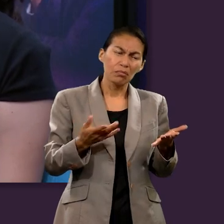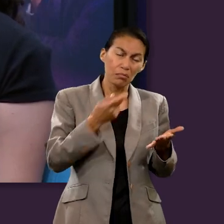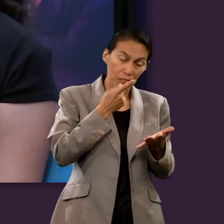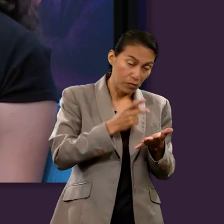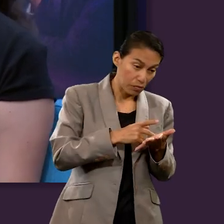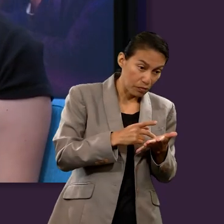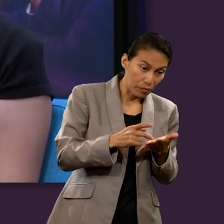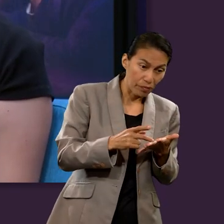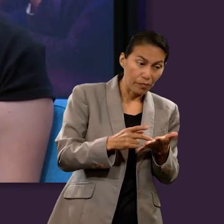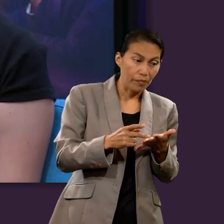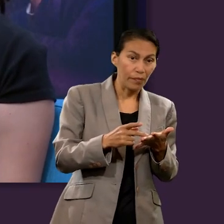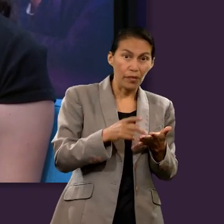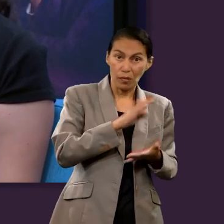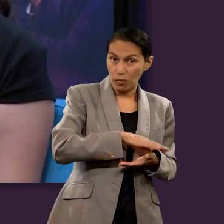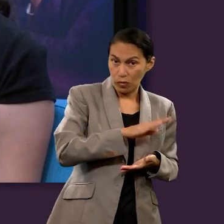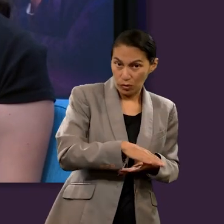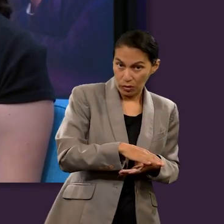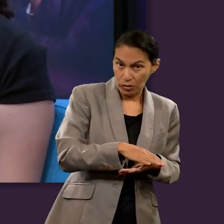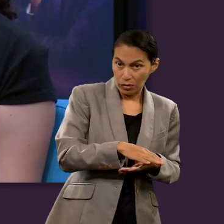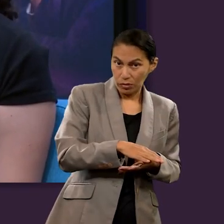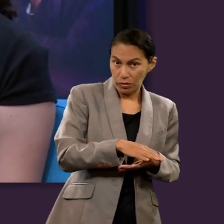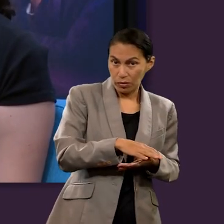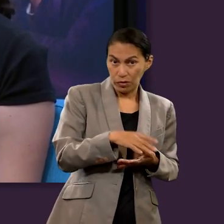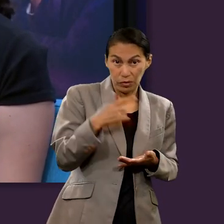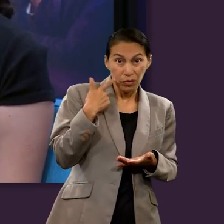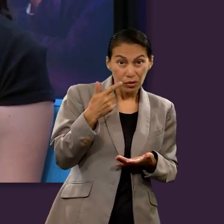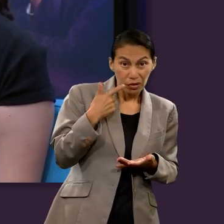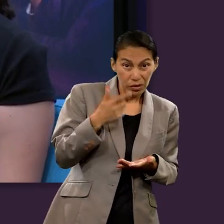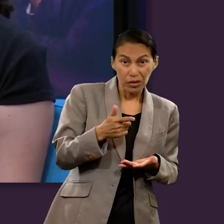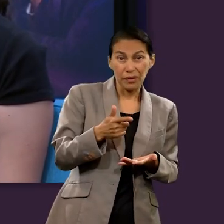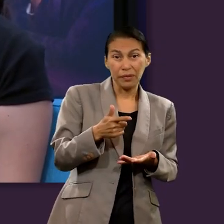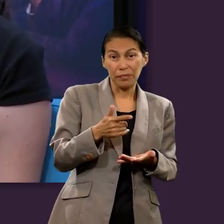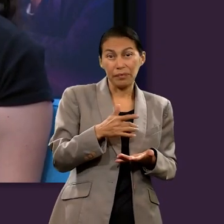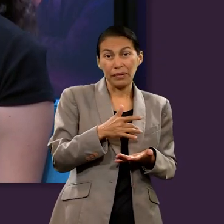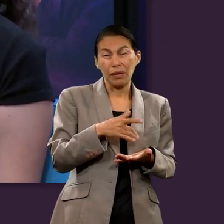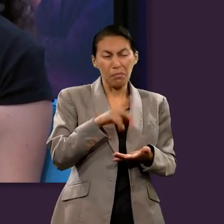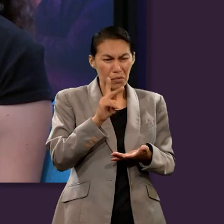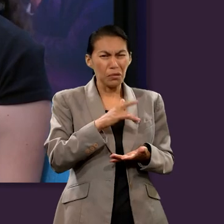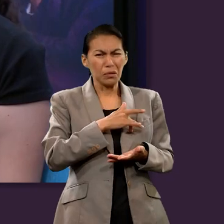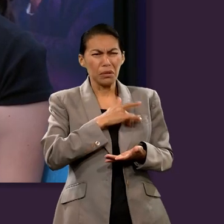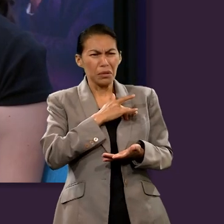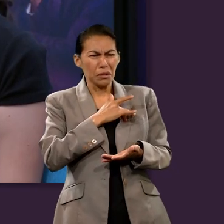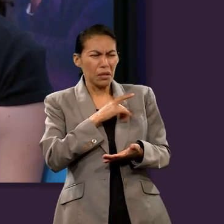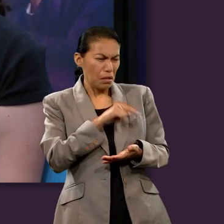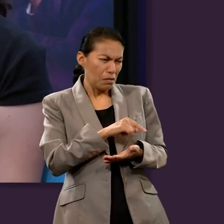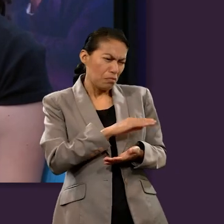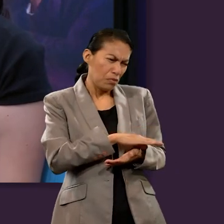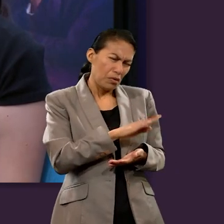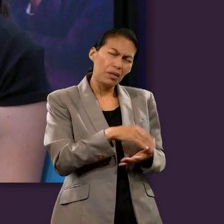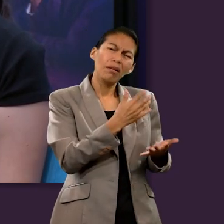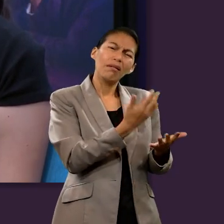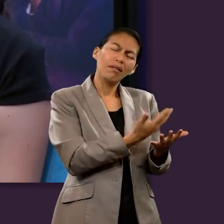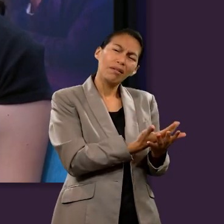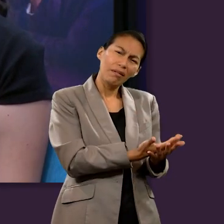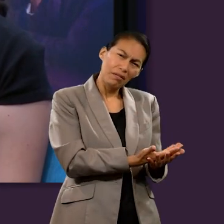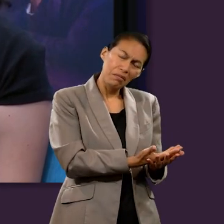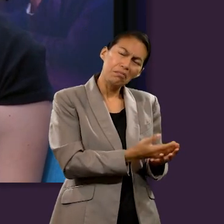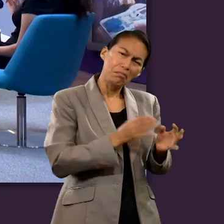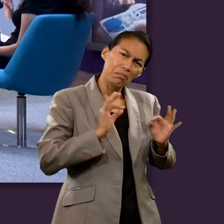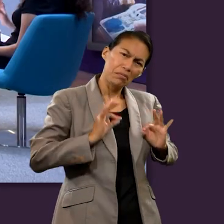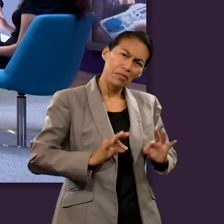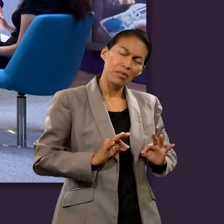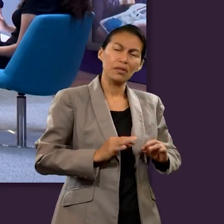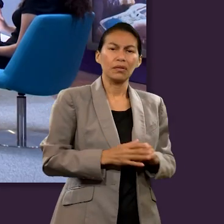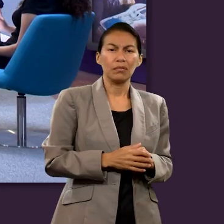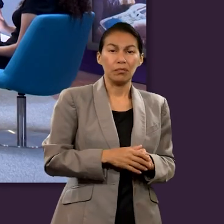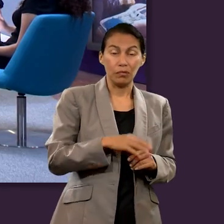pues no quería la muerte, tal vez de alguna forma sentía como ese descanso que podía tener al morir y descansar. Porque